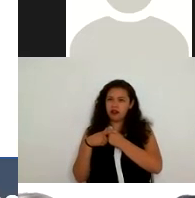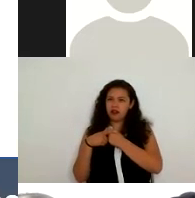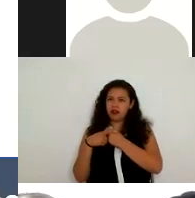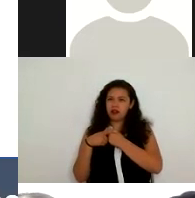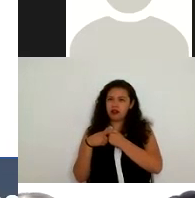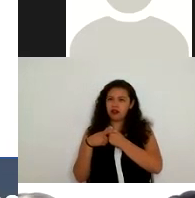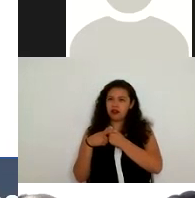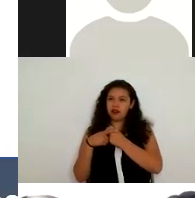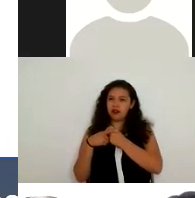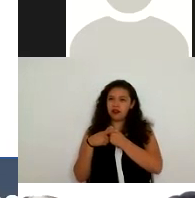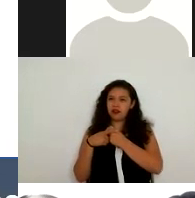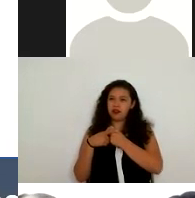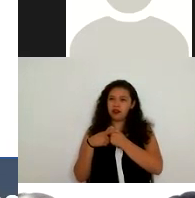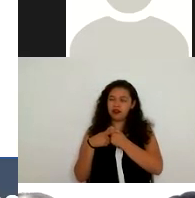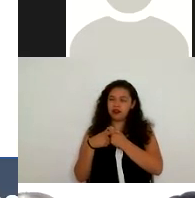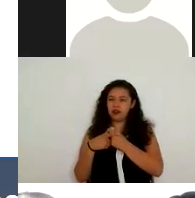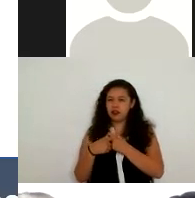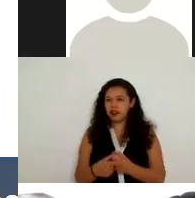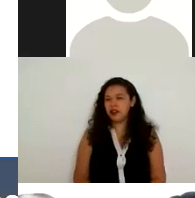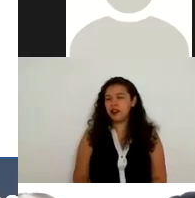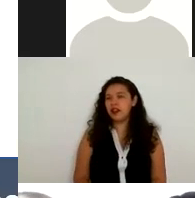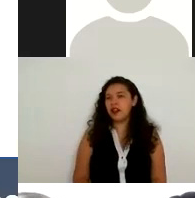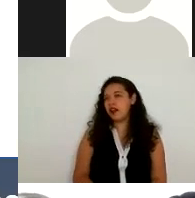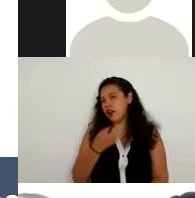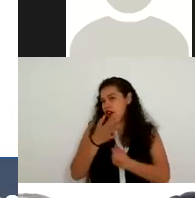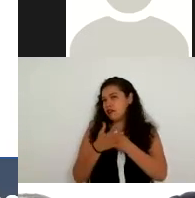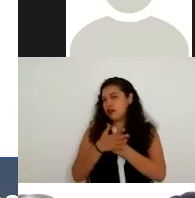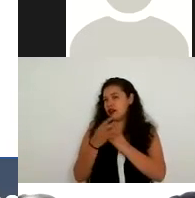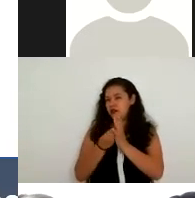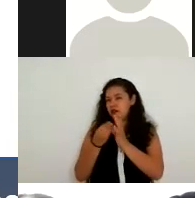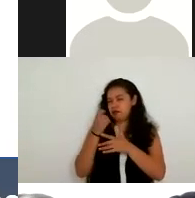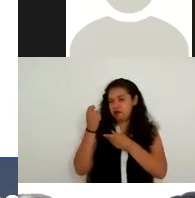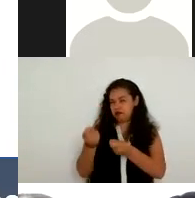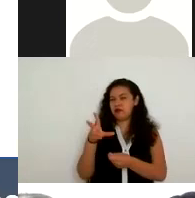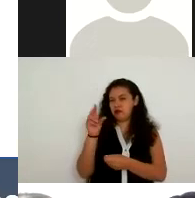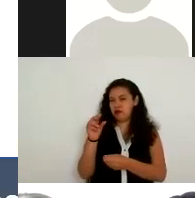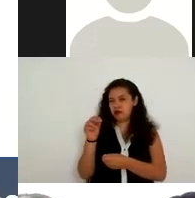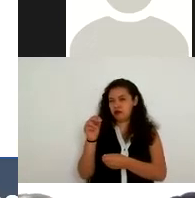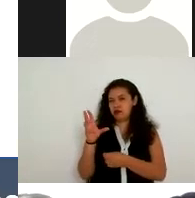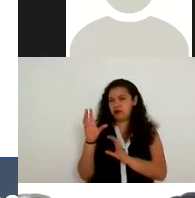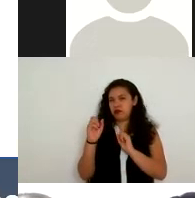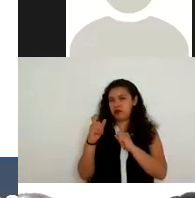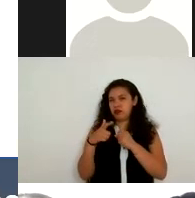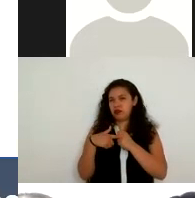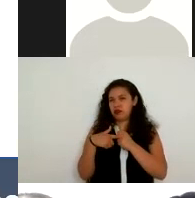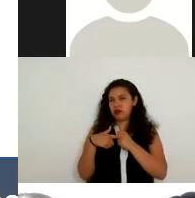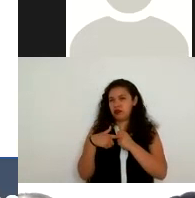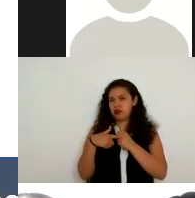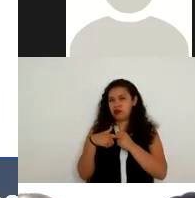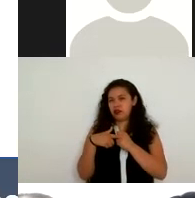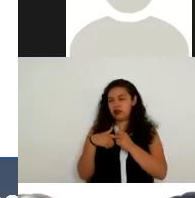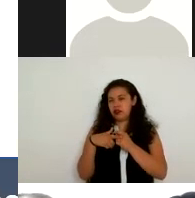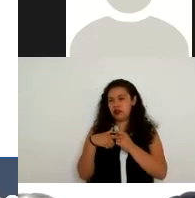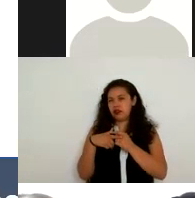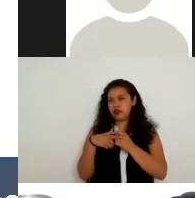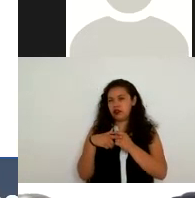es omitir el aviso de privacidad no entregarlo o no ponerlo en un lugar donde lo puedan consultar mantener los datos personales